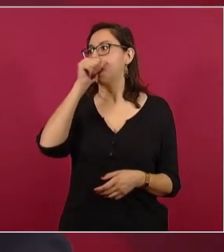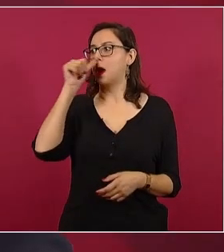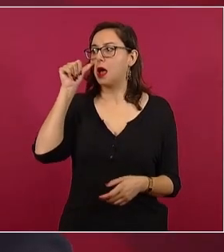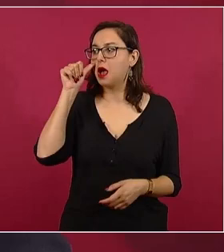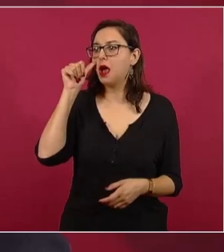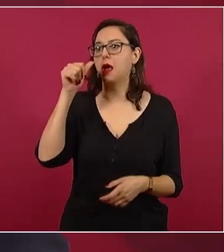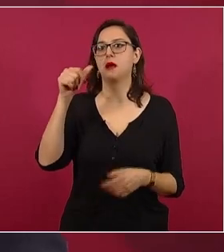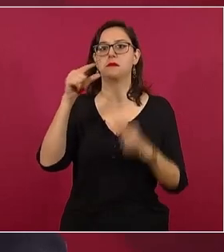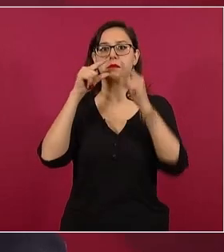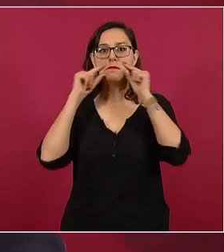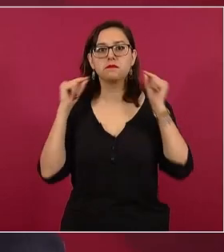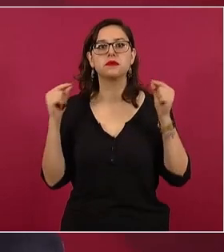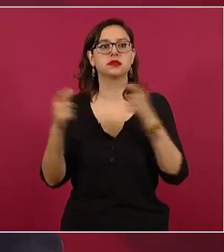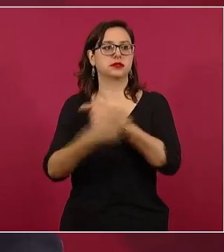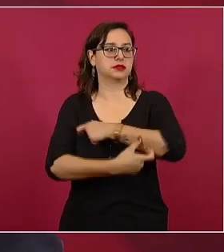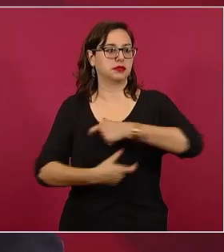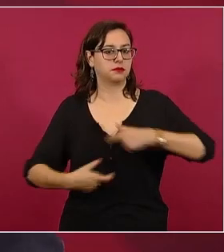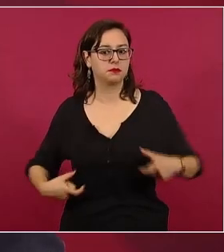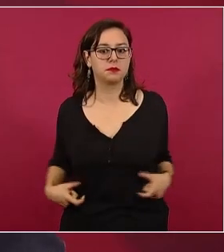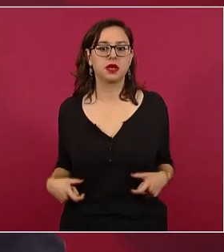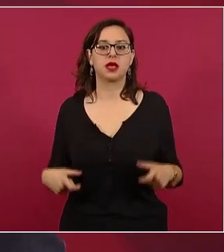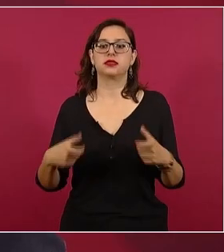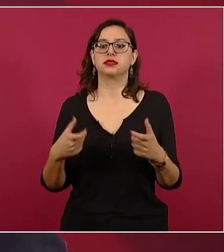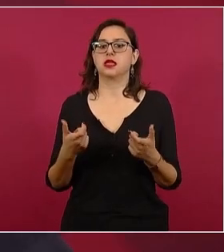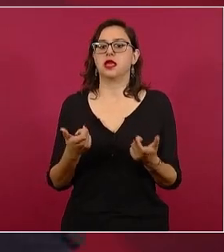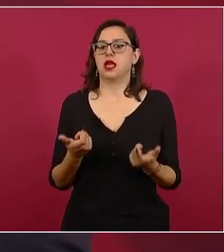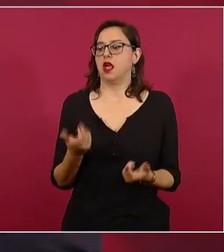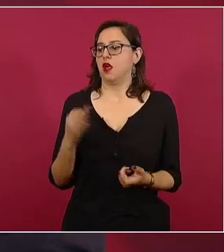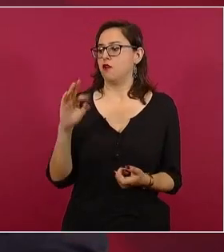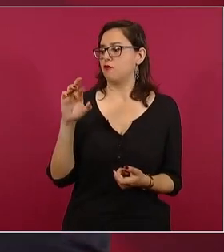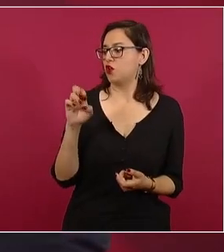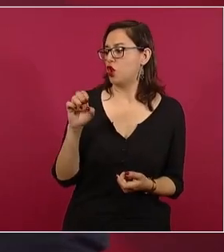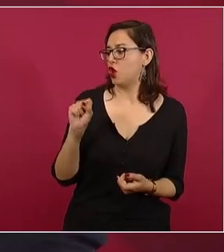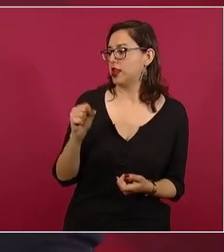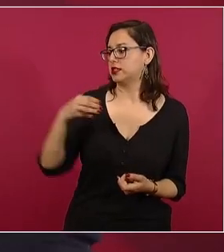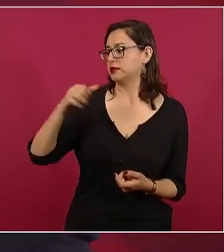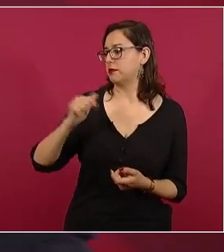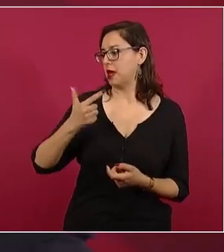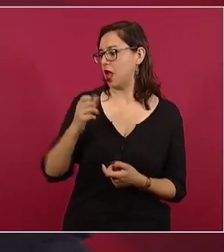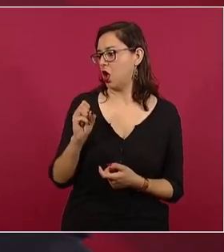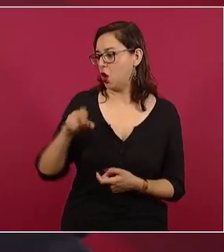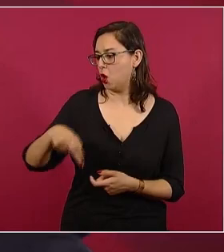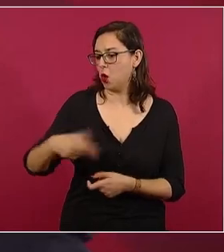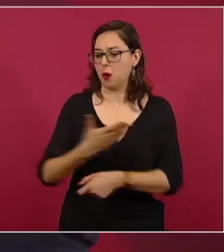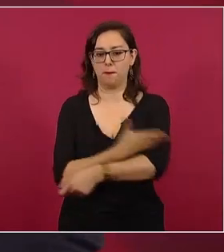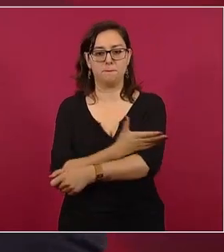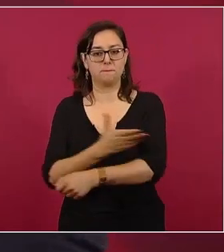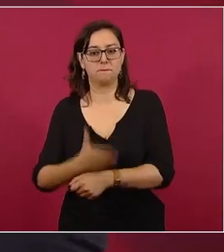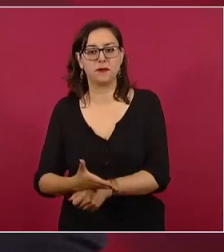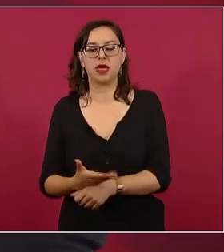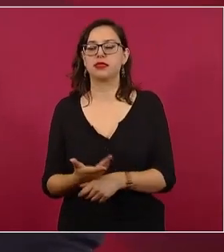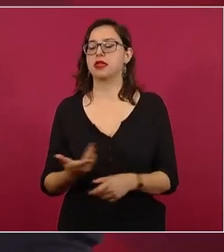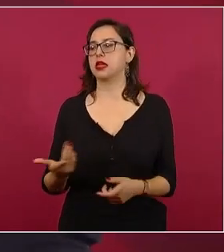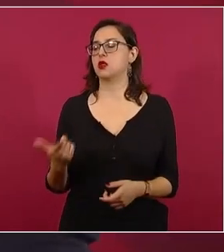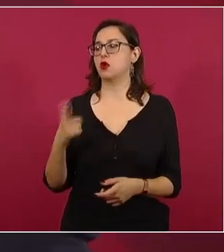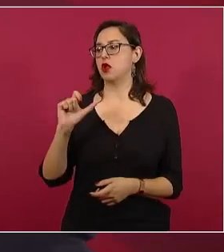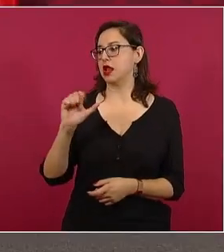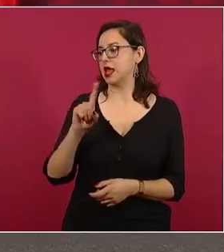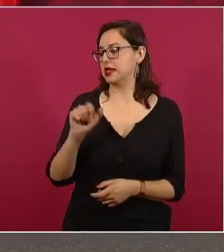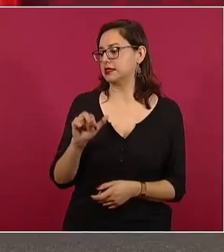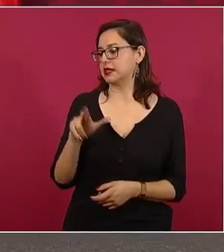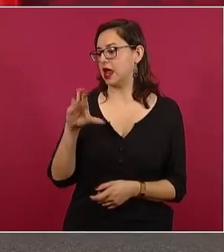y de los Flores Magón y de Madero y de Lázaro Cárdenas.